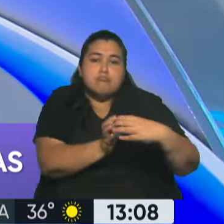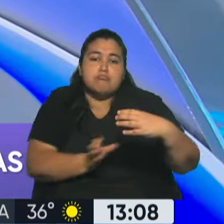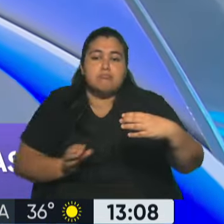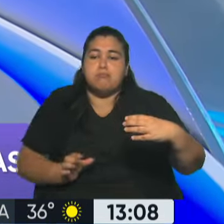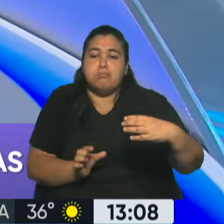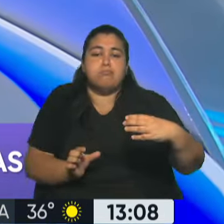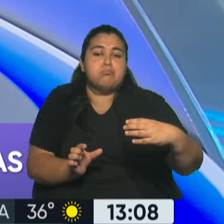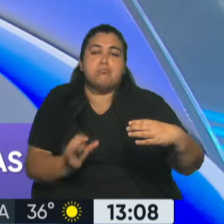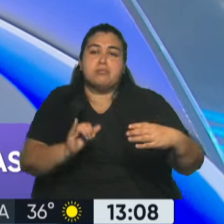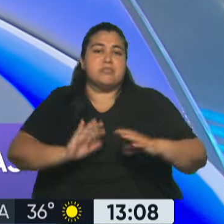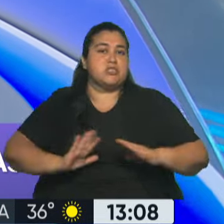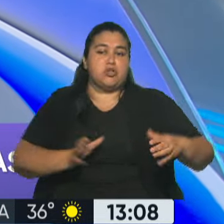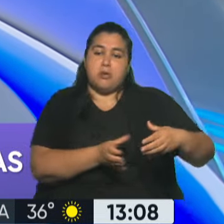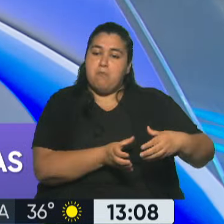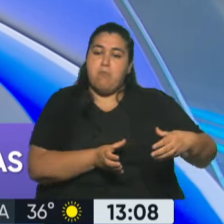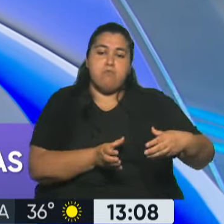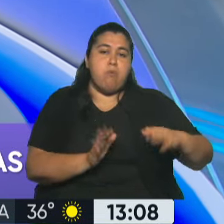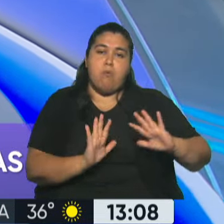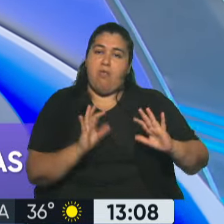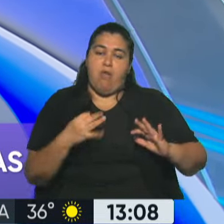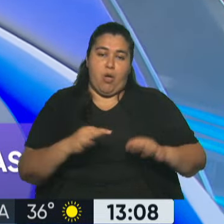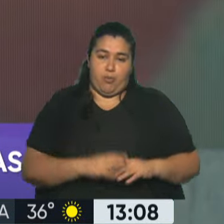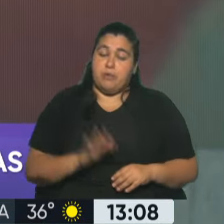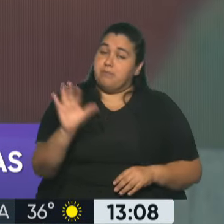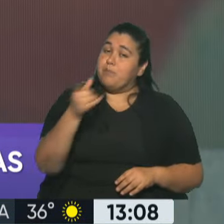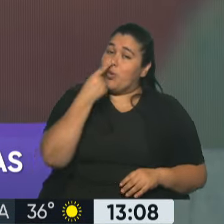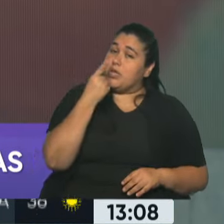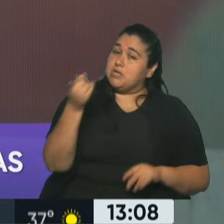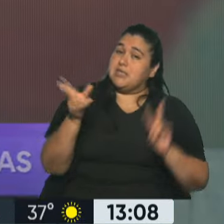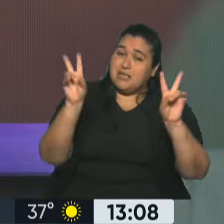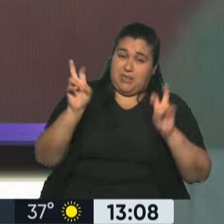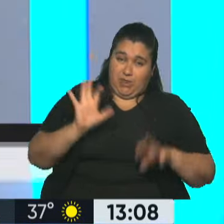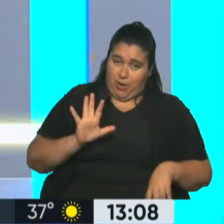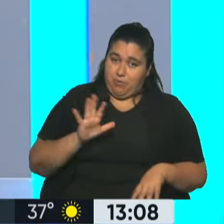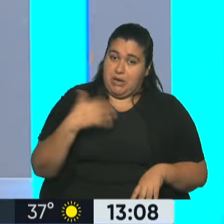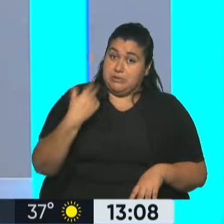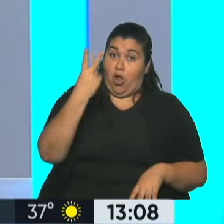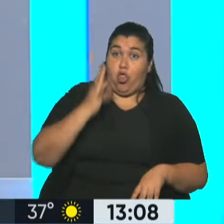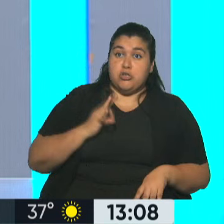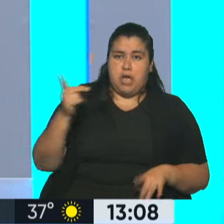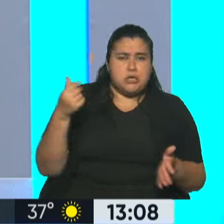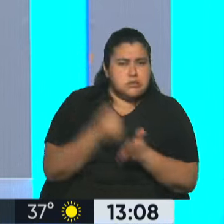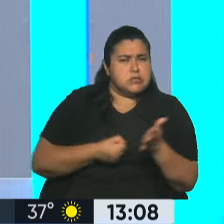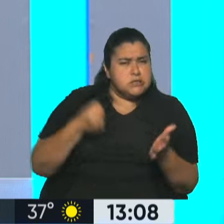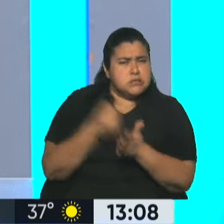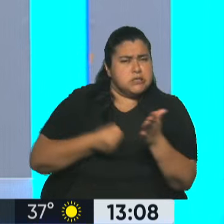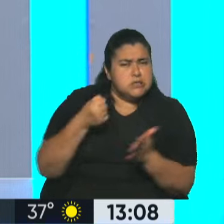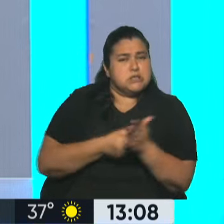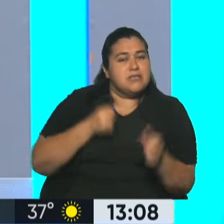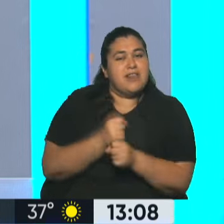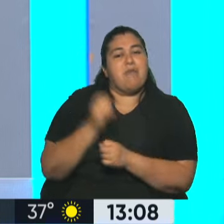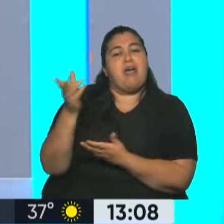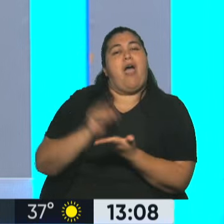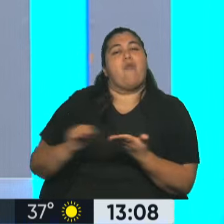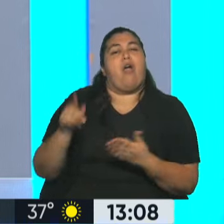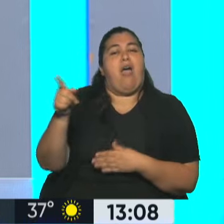más de uno. Bueno, interesante este tema. Recibamos hace más de dos años que el abogado, doctor Daniel